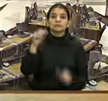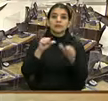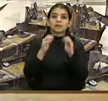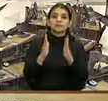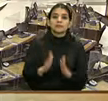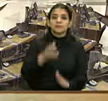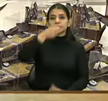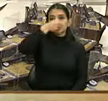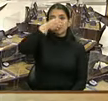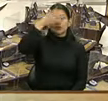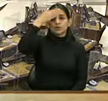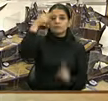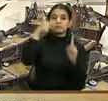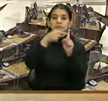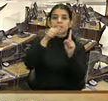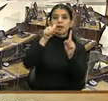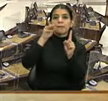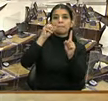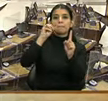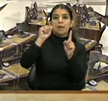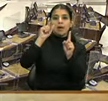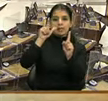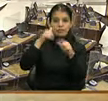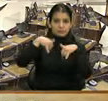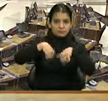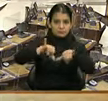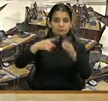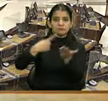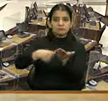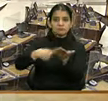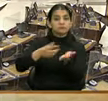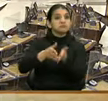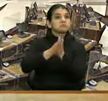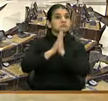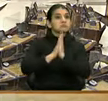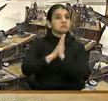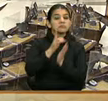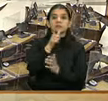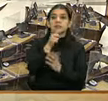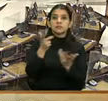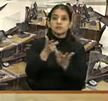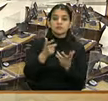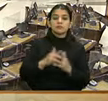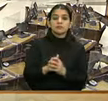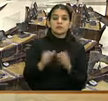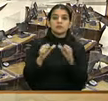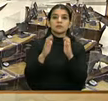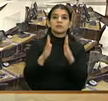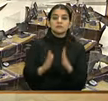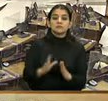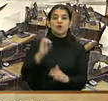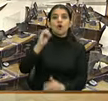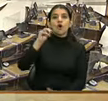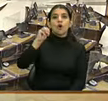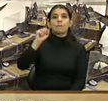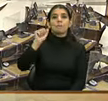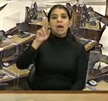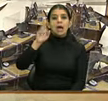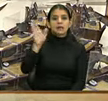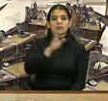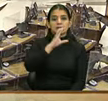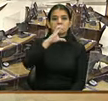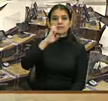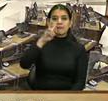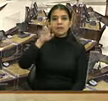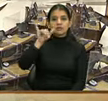Santo Domingo de Los Áchilas, Amada Ortiz, avanza el debate, se ha otorgado el uso de la palabra al legislador Omar Ceballos, la